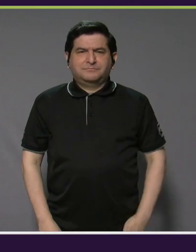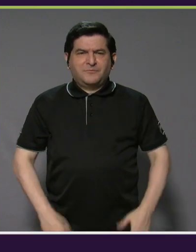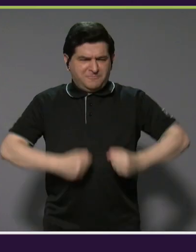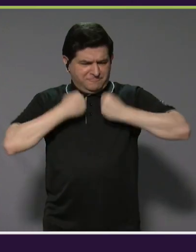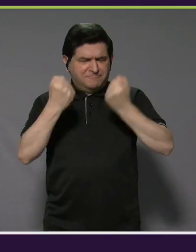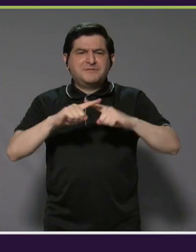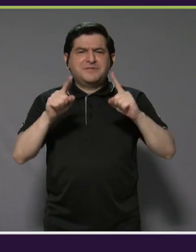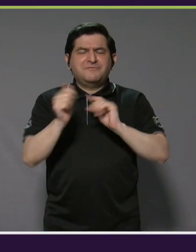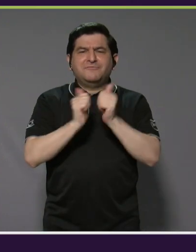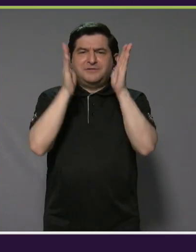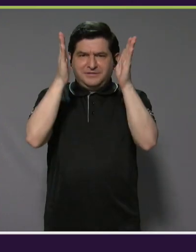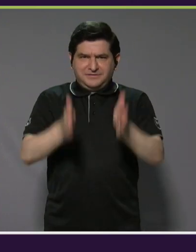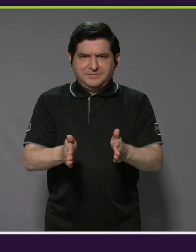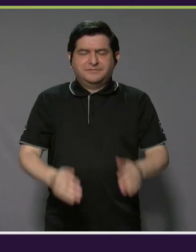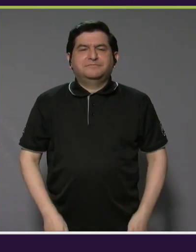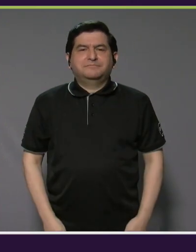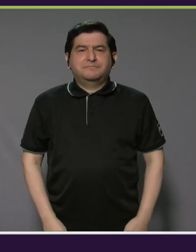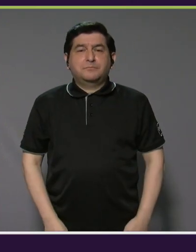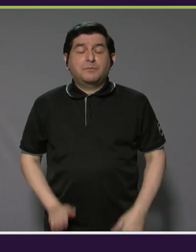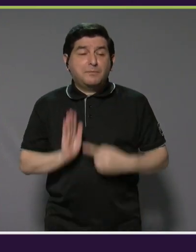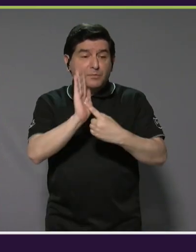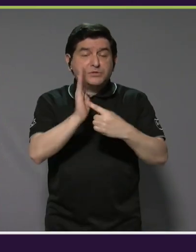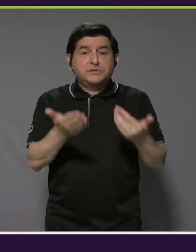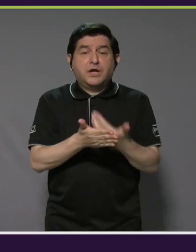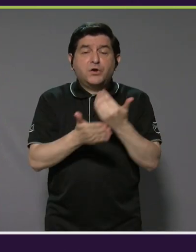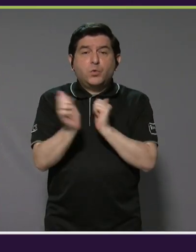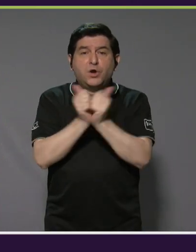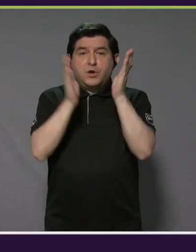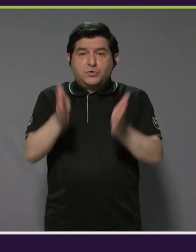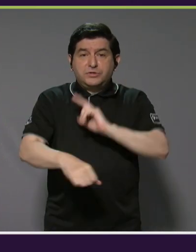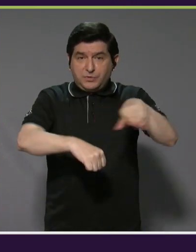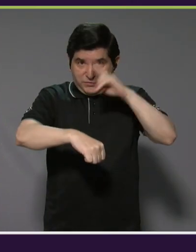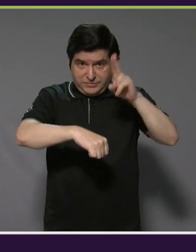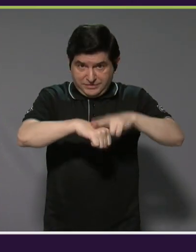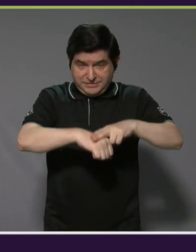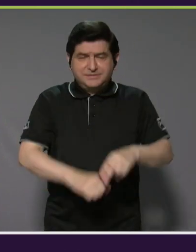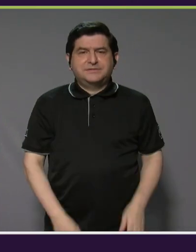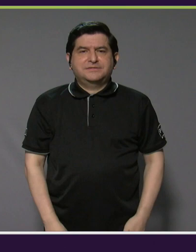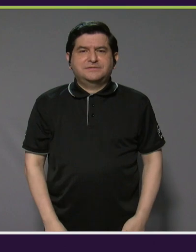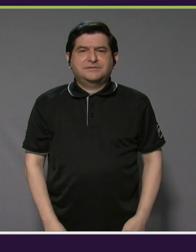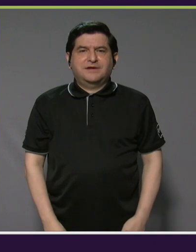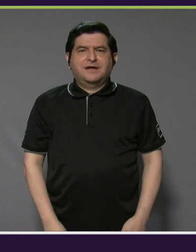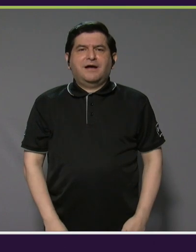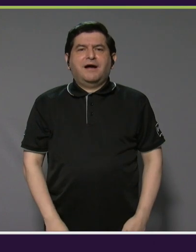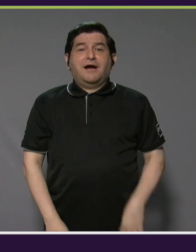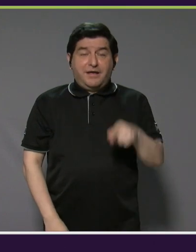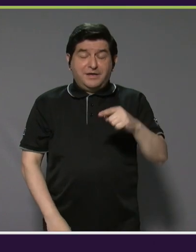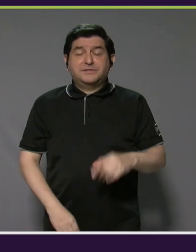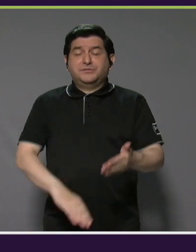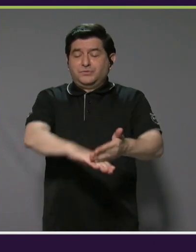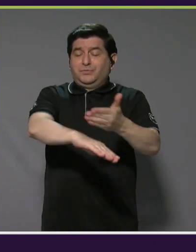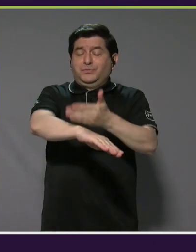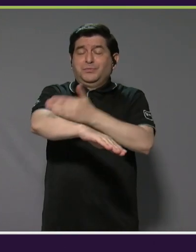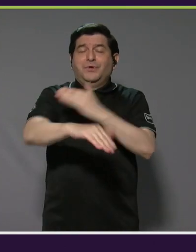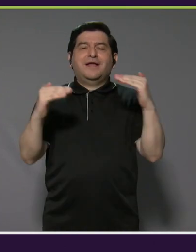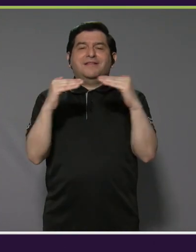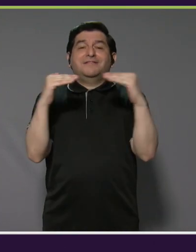fortaleciendo a otros deportistas, dando a conocer nuevos deportistas a nivel nacional. Entonces esto nos va a elevar mucho nuestro nivel.